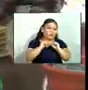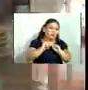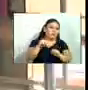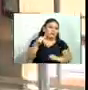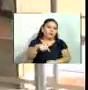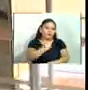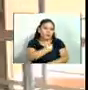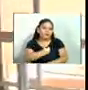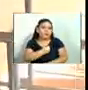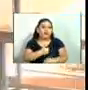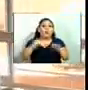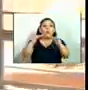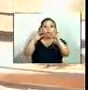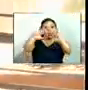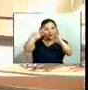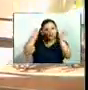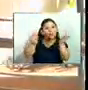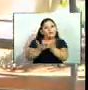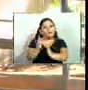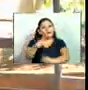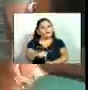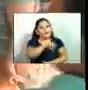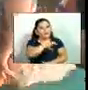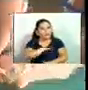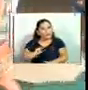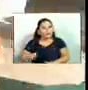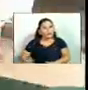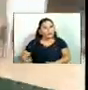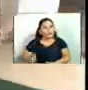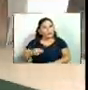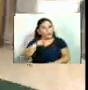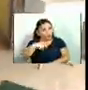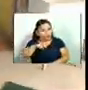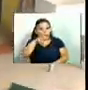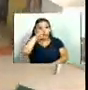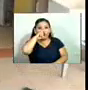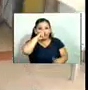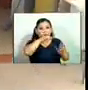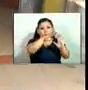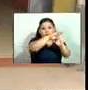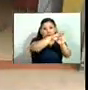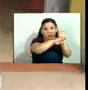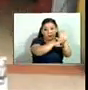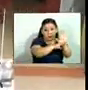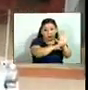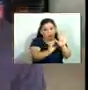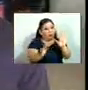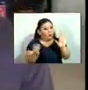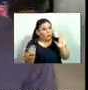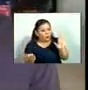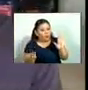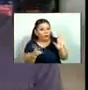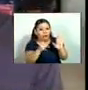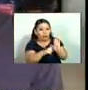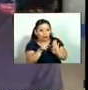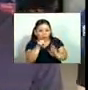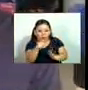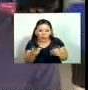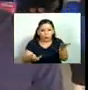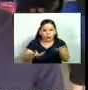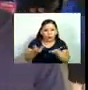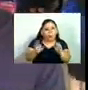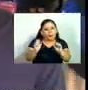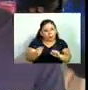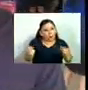nuestro país como a nivel mundial. Decirte que las medidas se han incrementado un poquito más por la cuestión de que solamente el mercado tenemos